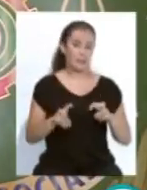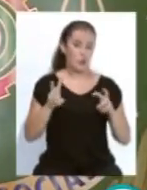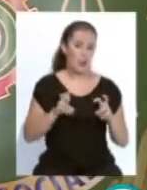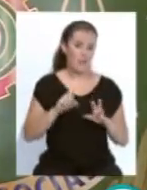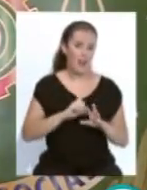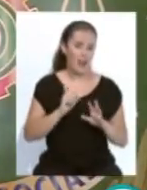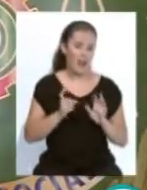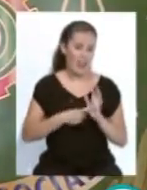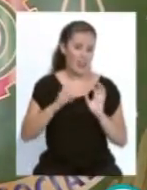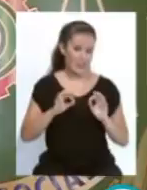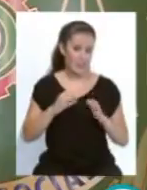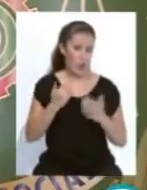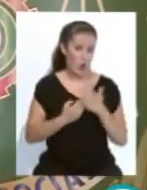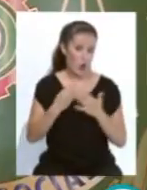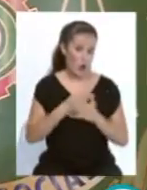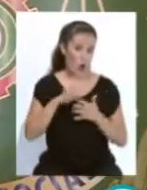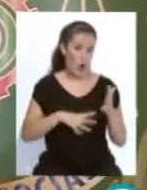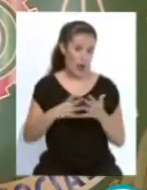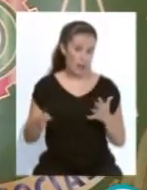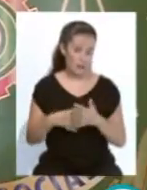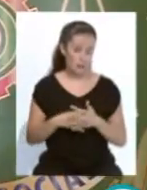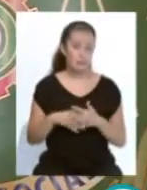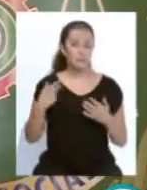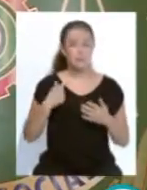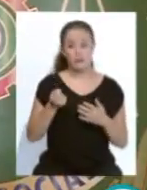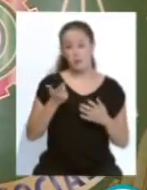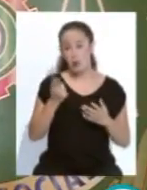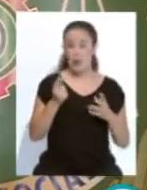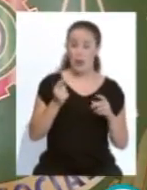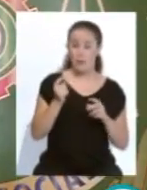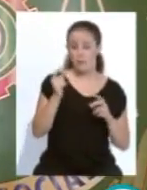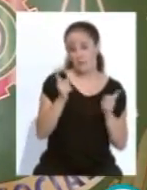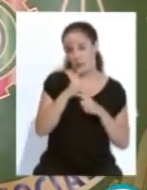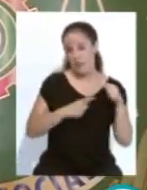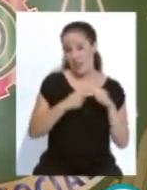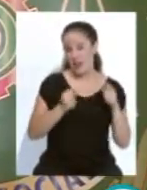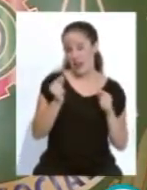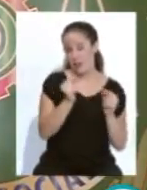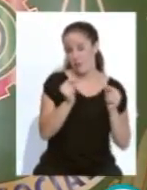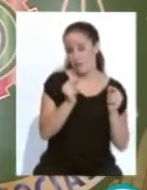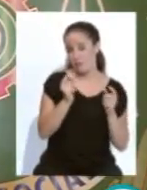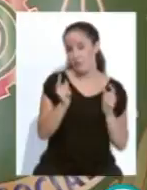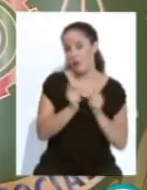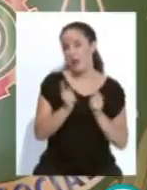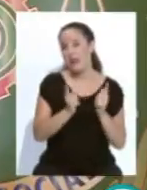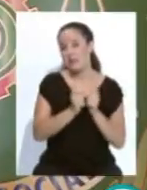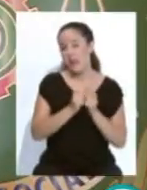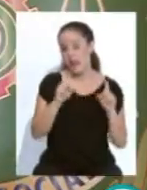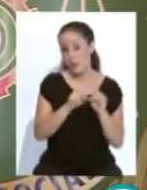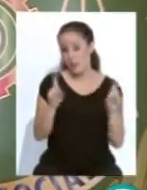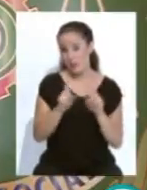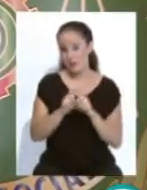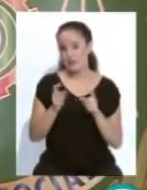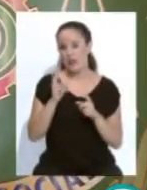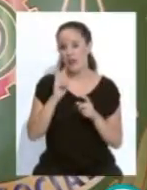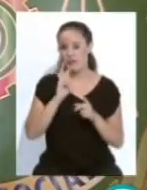y regulación del registro horario. Esto es un tema que en las pequeñas y medianas empresas, que es la que nosotros asesoramos, se da muy de lleno. la inspección de